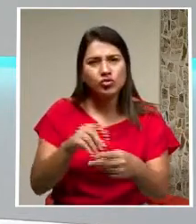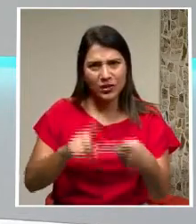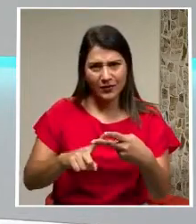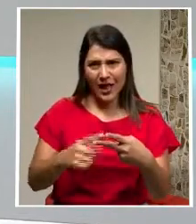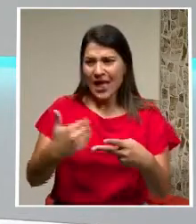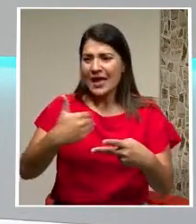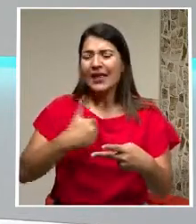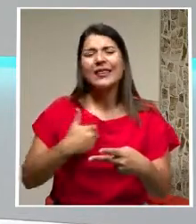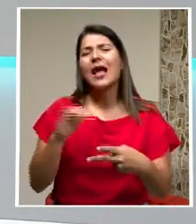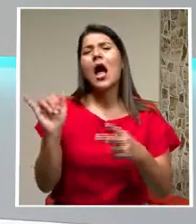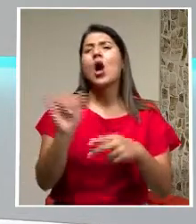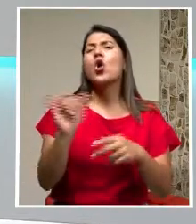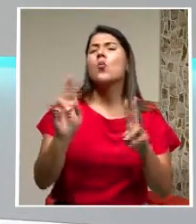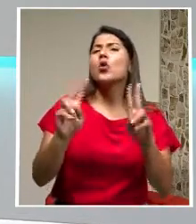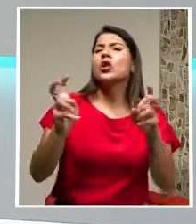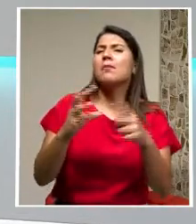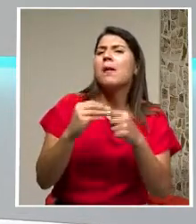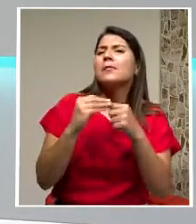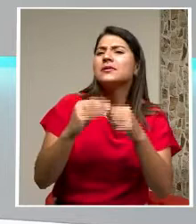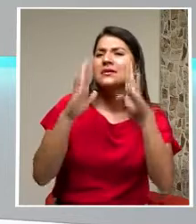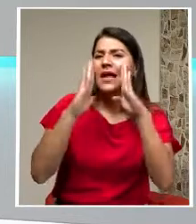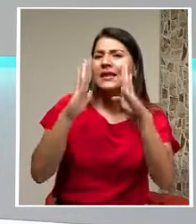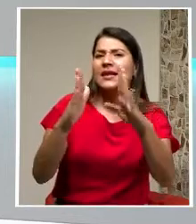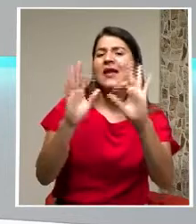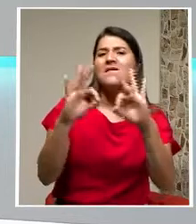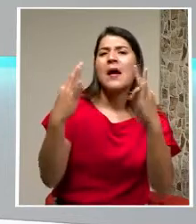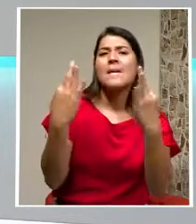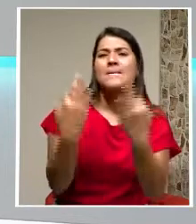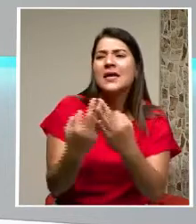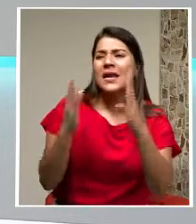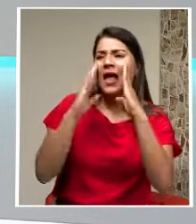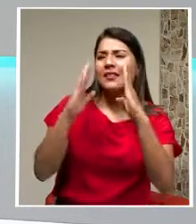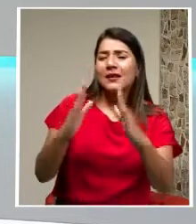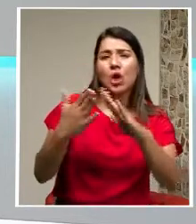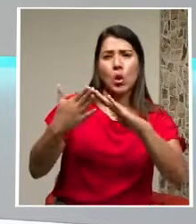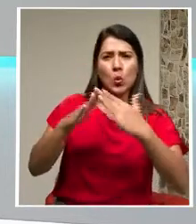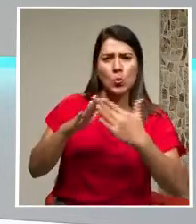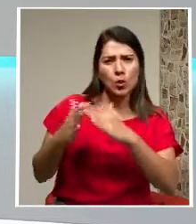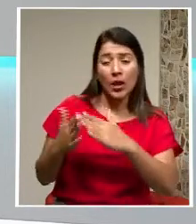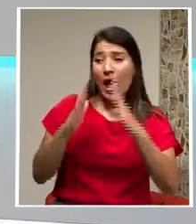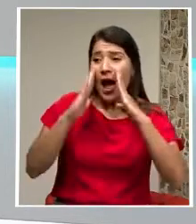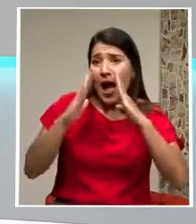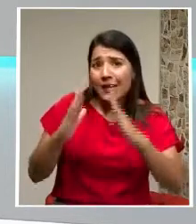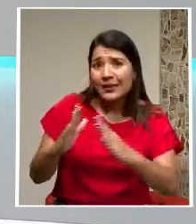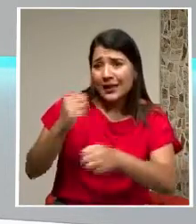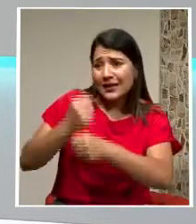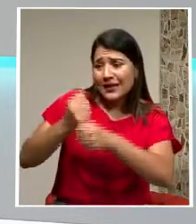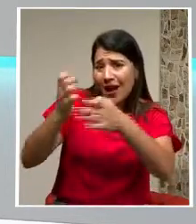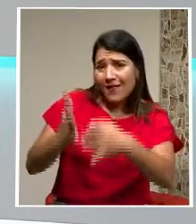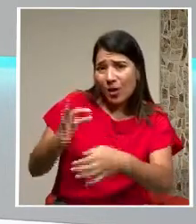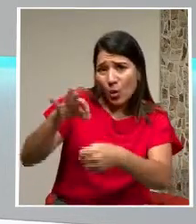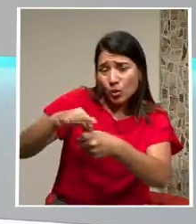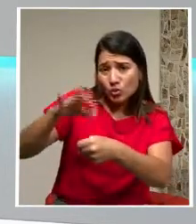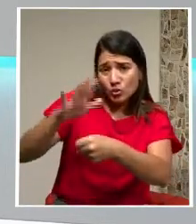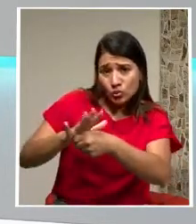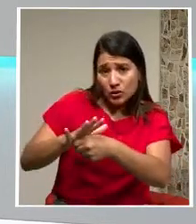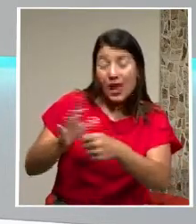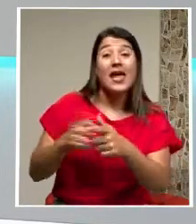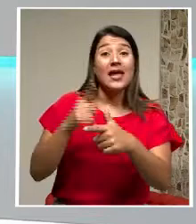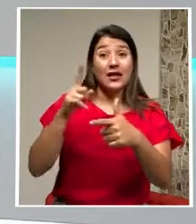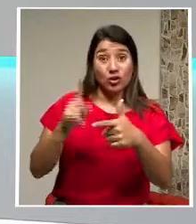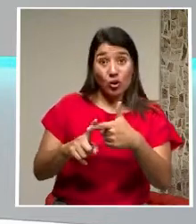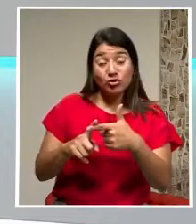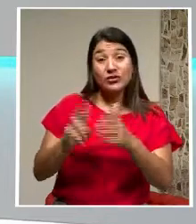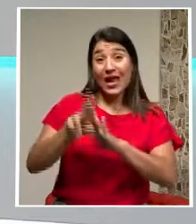como prioridad A las familias A las comunidades A los sectores productivos Y en eso El eje Y el papel